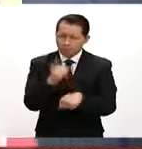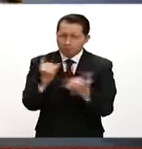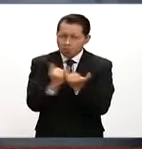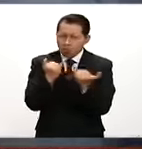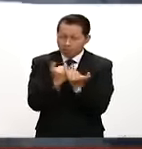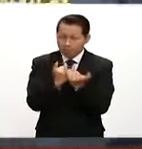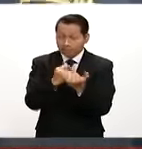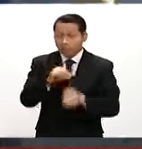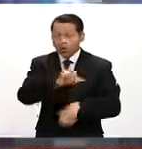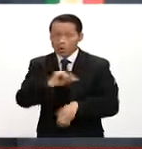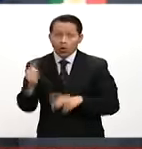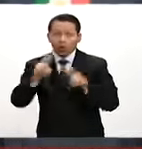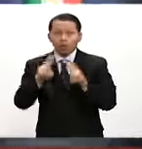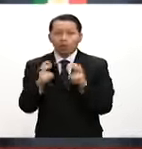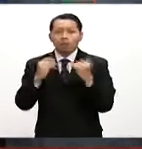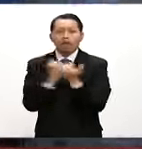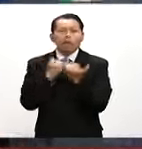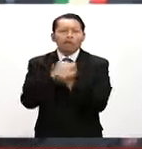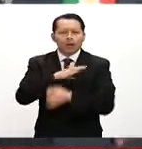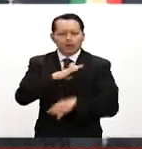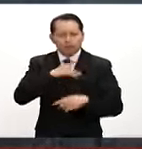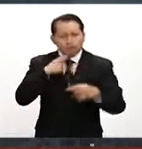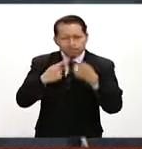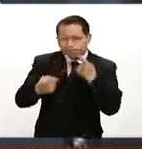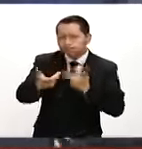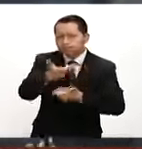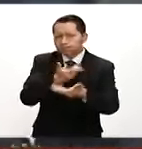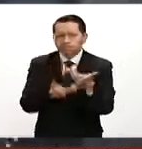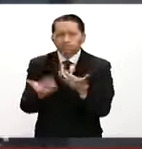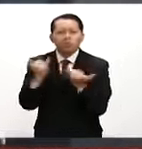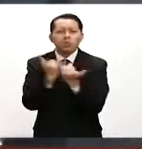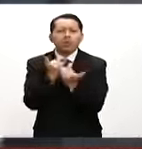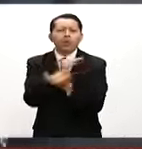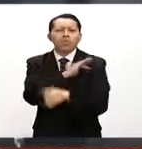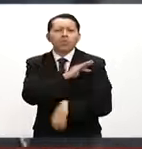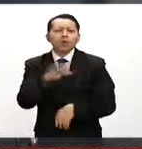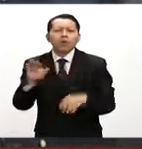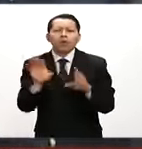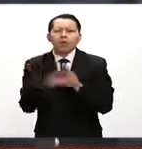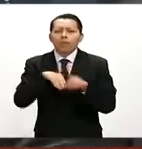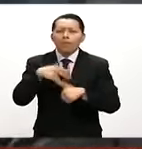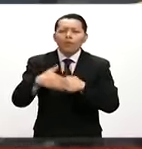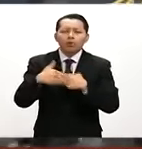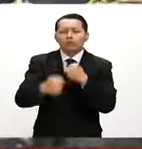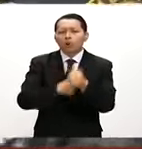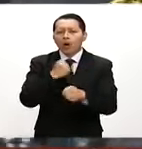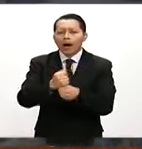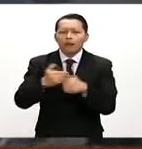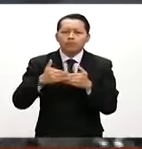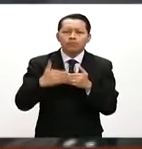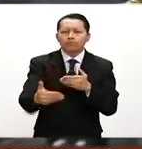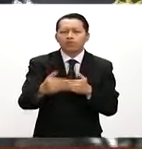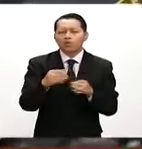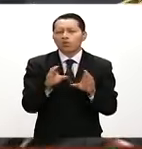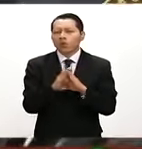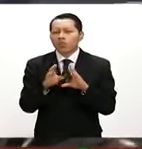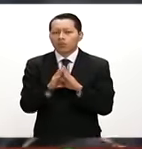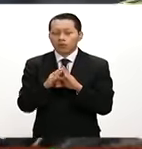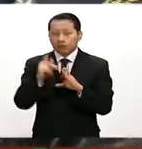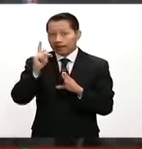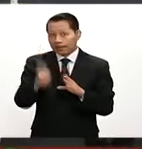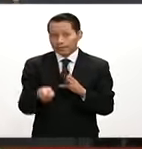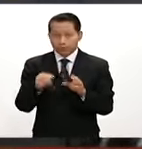otro tema que también se discutió y que de alguna manera será pauta para los próximos años, es la cuestión de la